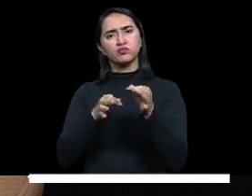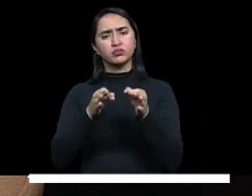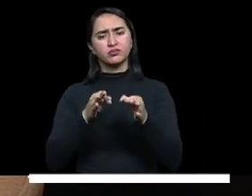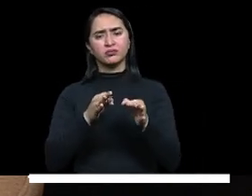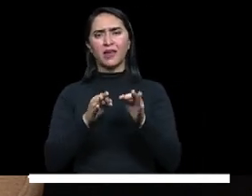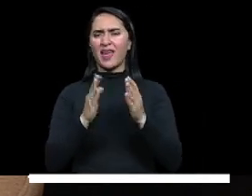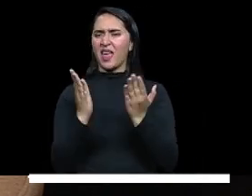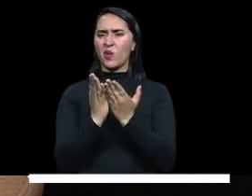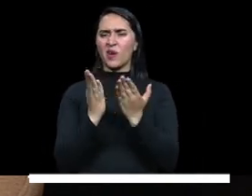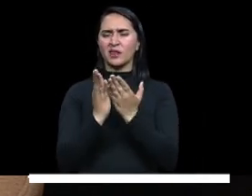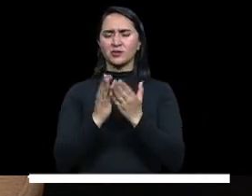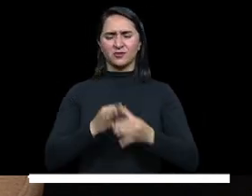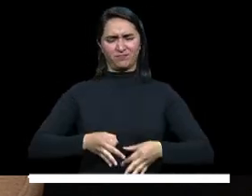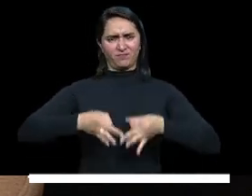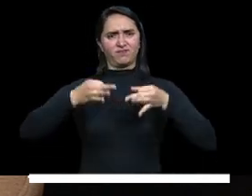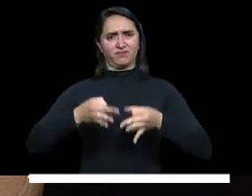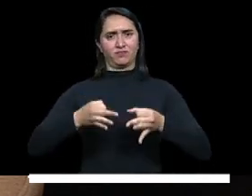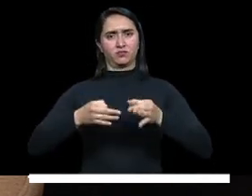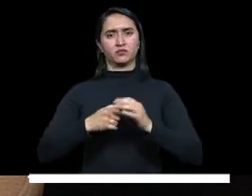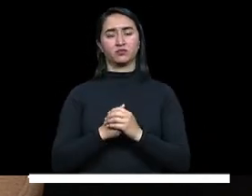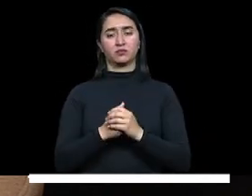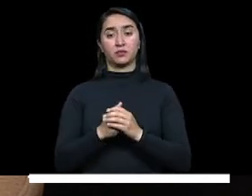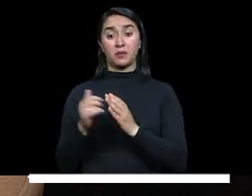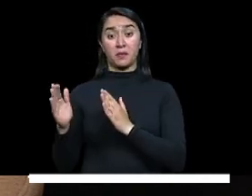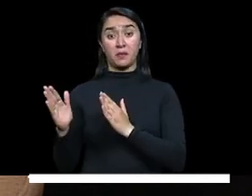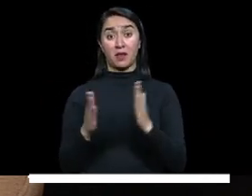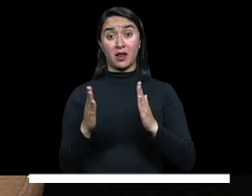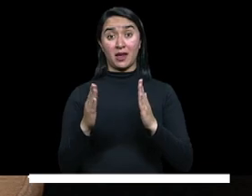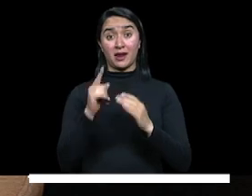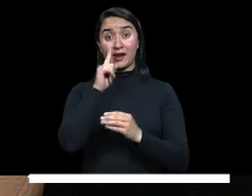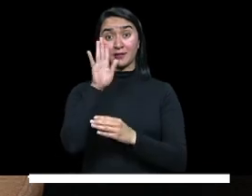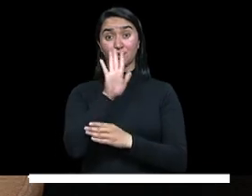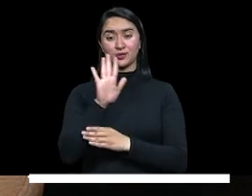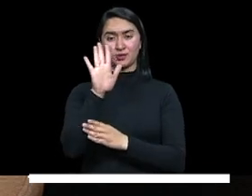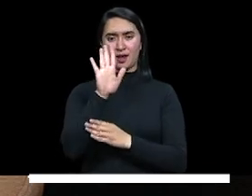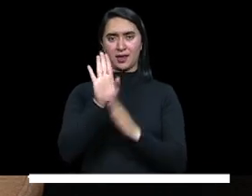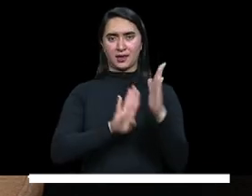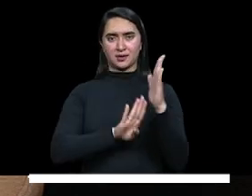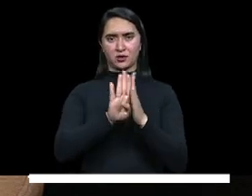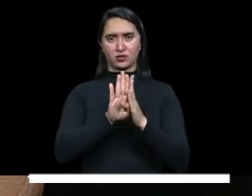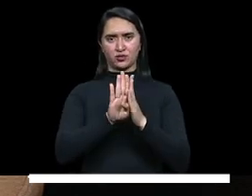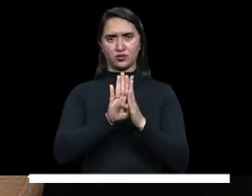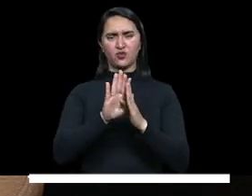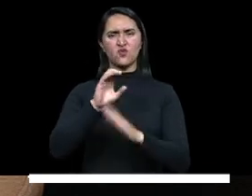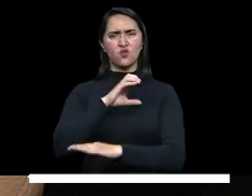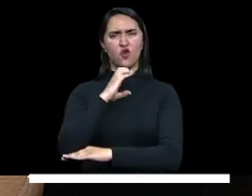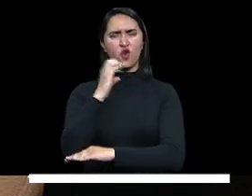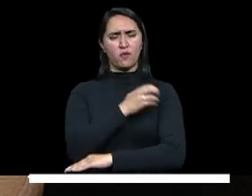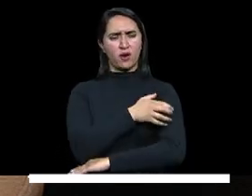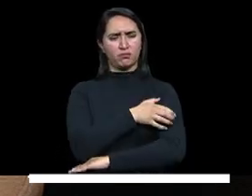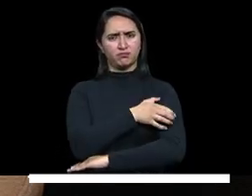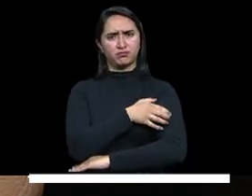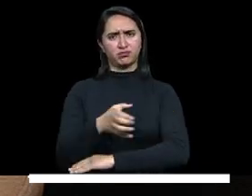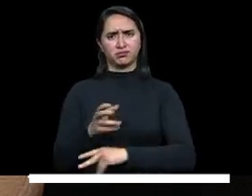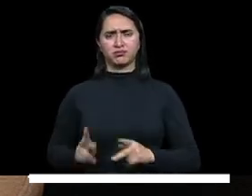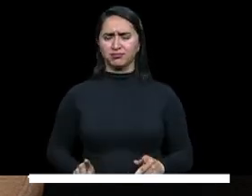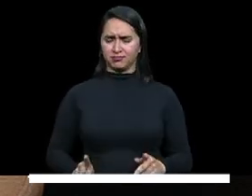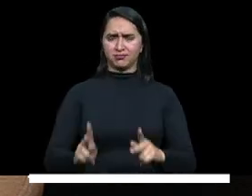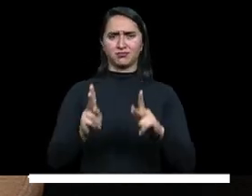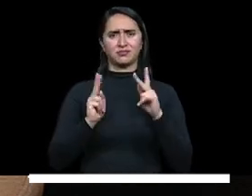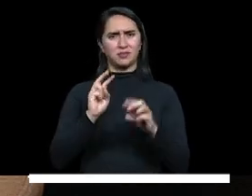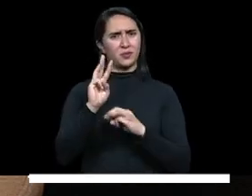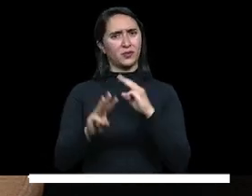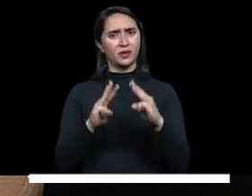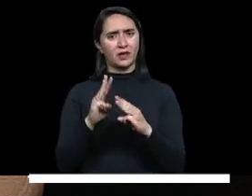y de pertinencia. En el Plan Nacional de Desarrollo Colombia, Potencia Mundial de la Vida, establecimos unos compromisos